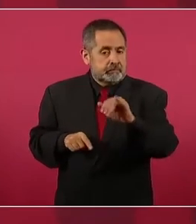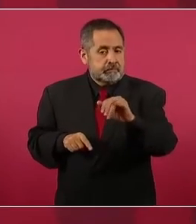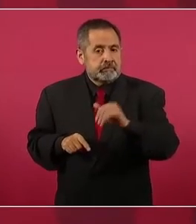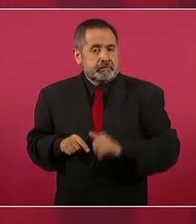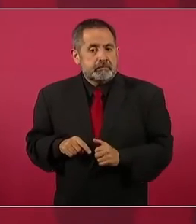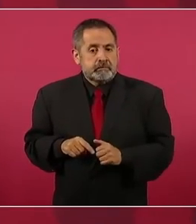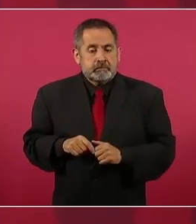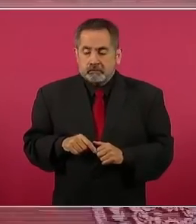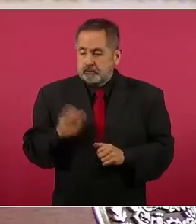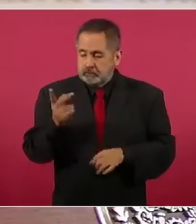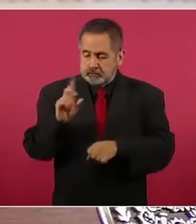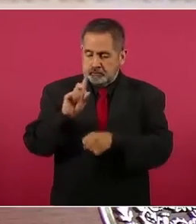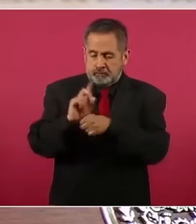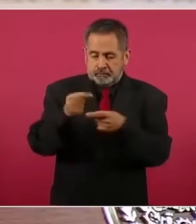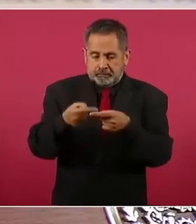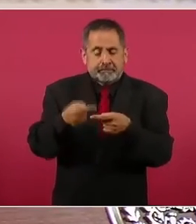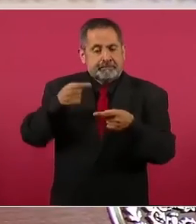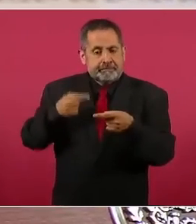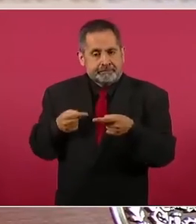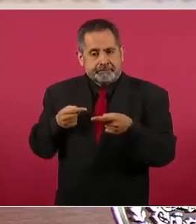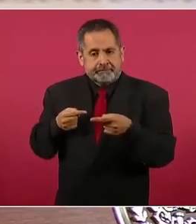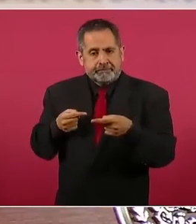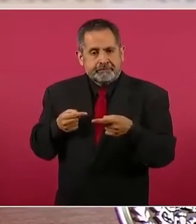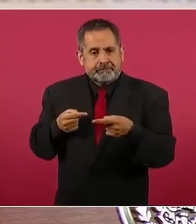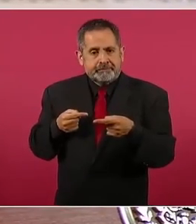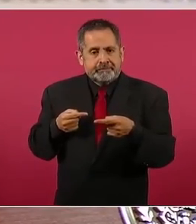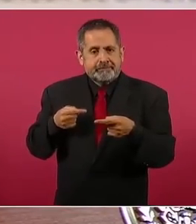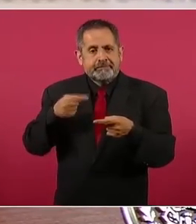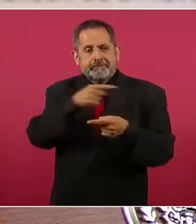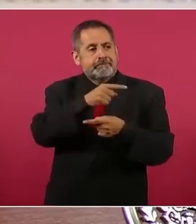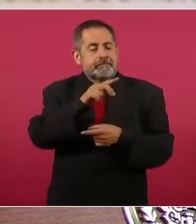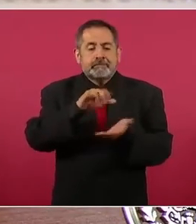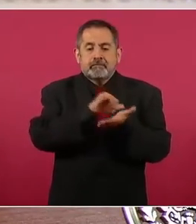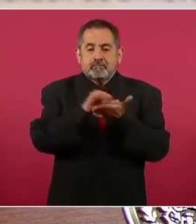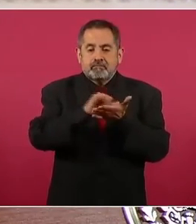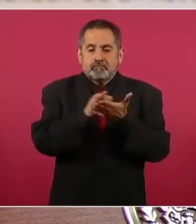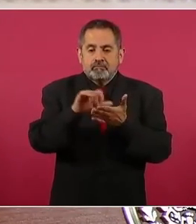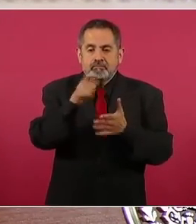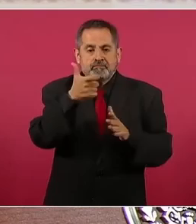Un día antes se había caído la bolsa en Nueva York